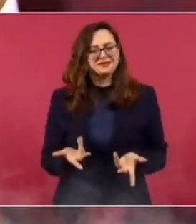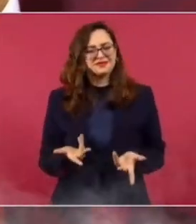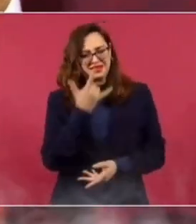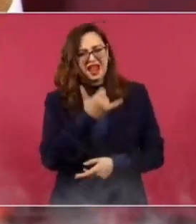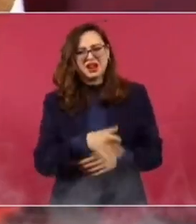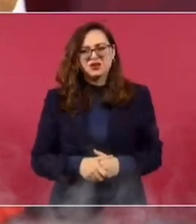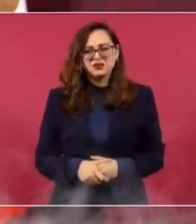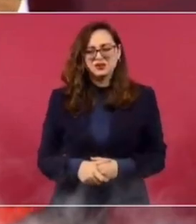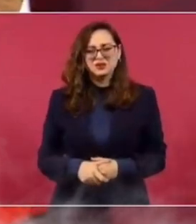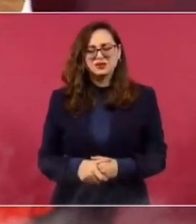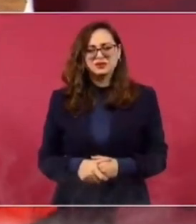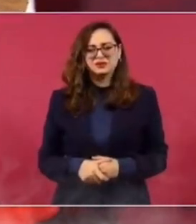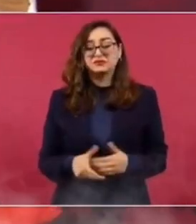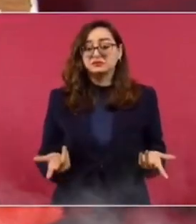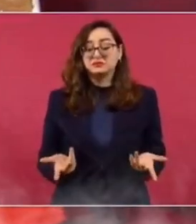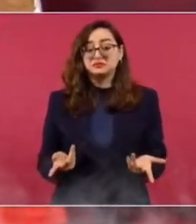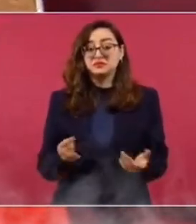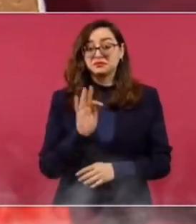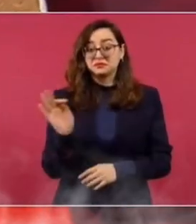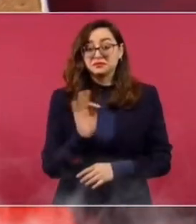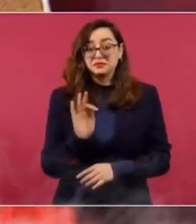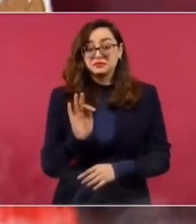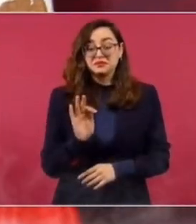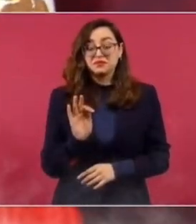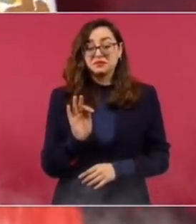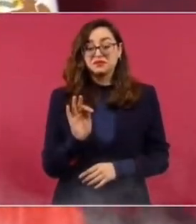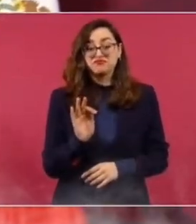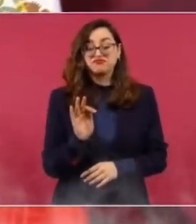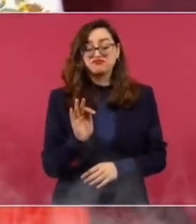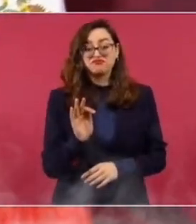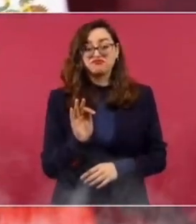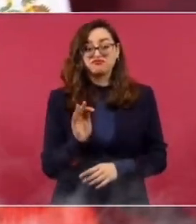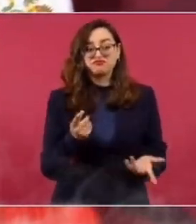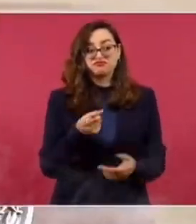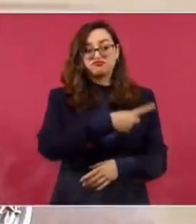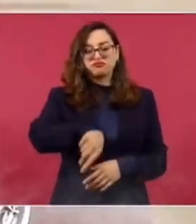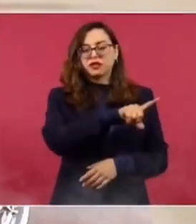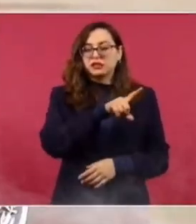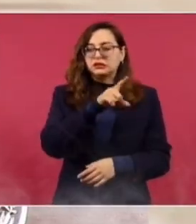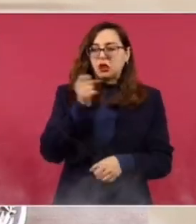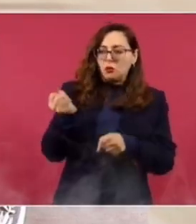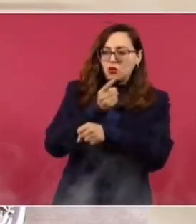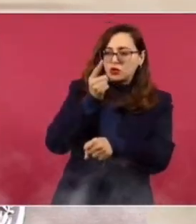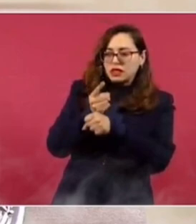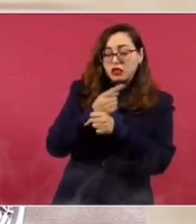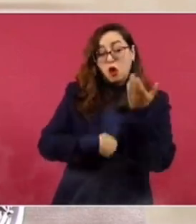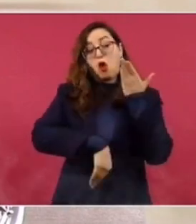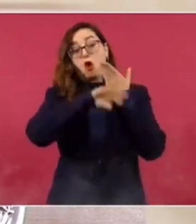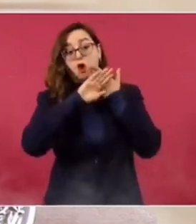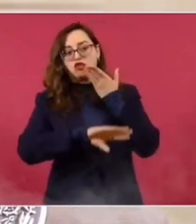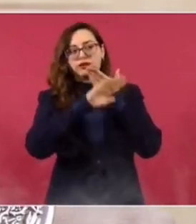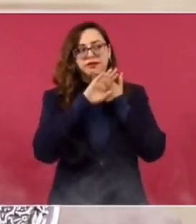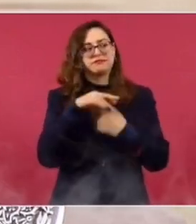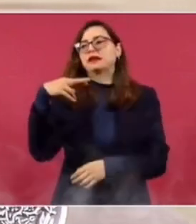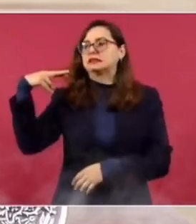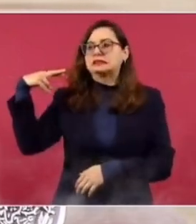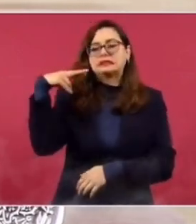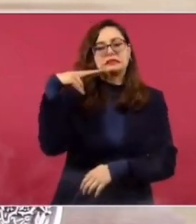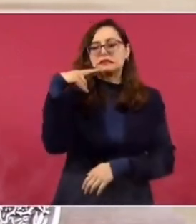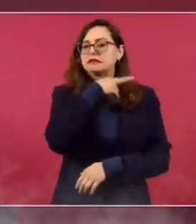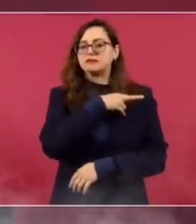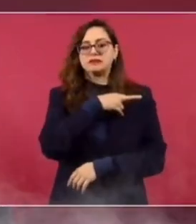que si no les parece algo, y más si se trata de perjudicarnos a nosotros, inmediatamente